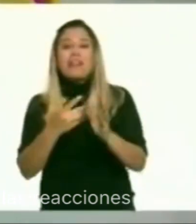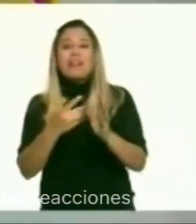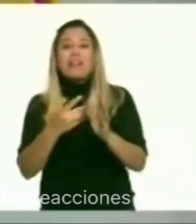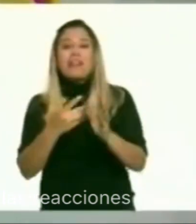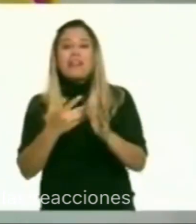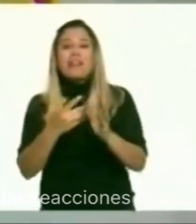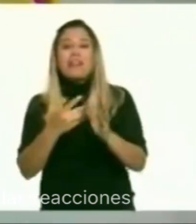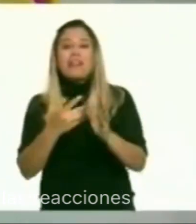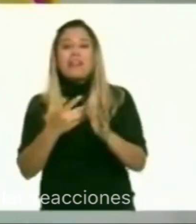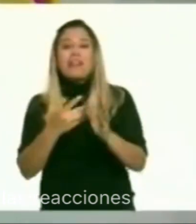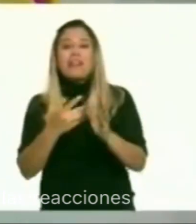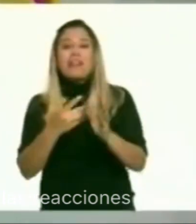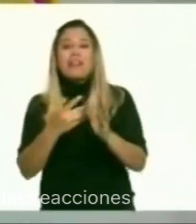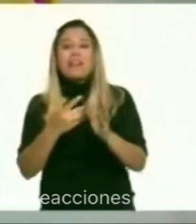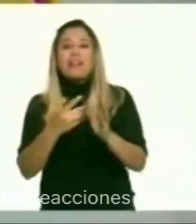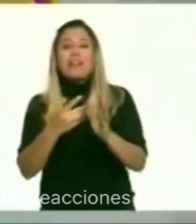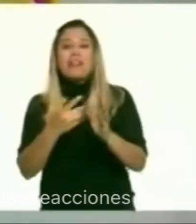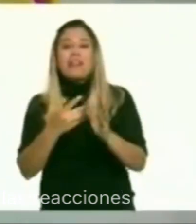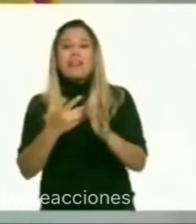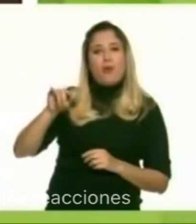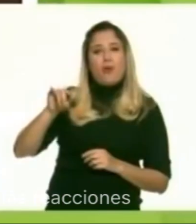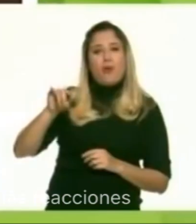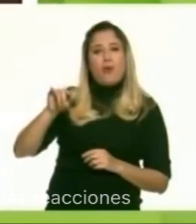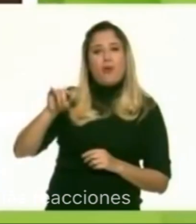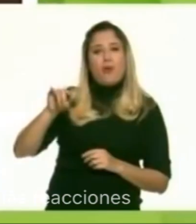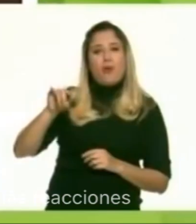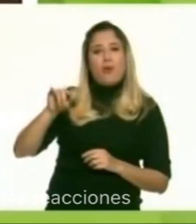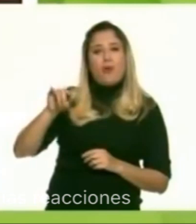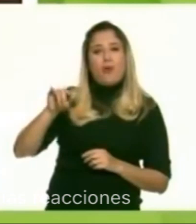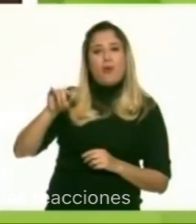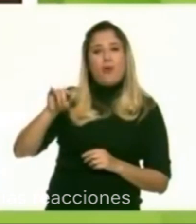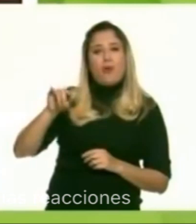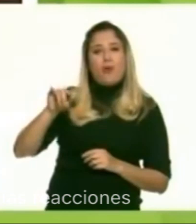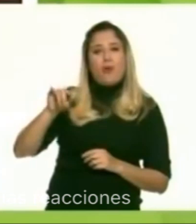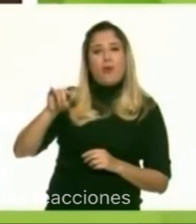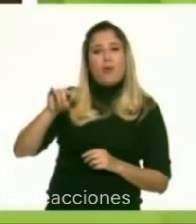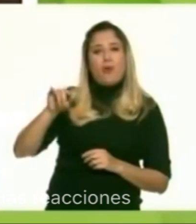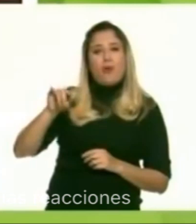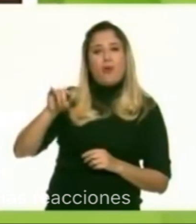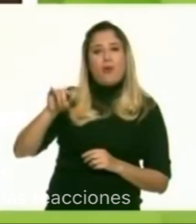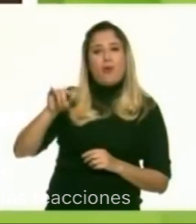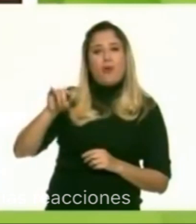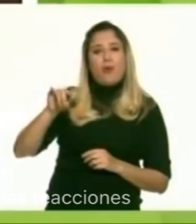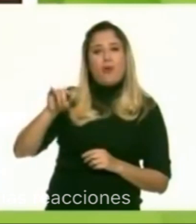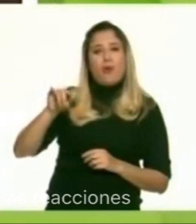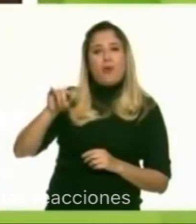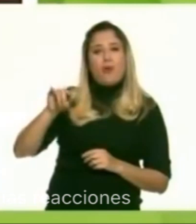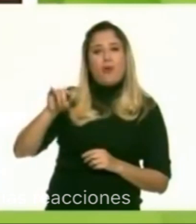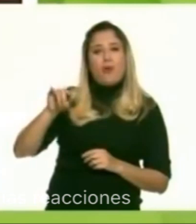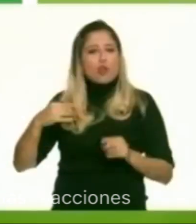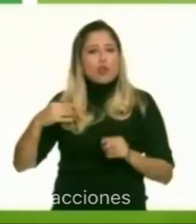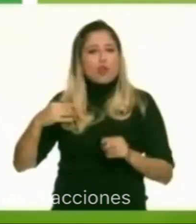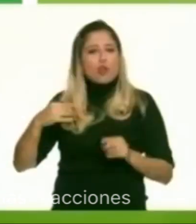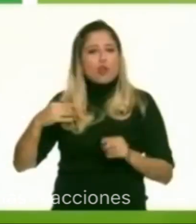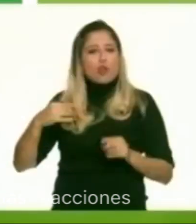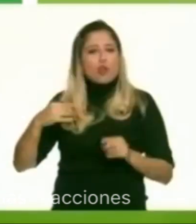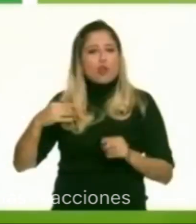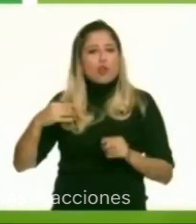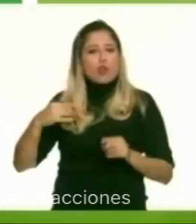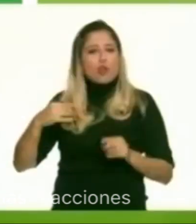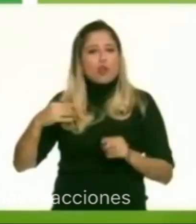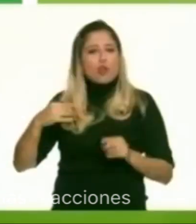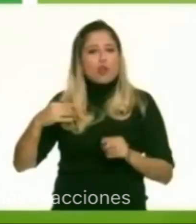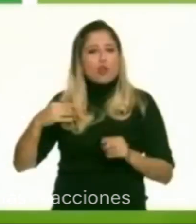pero también es importante cuidarnos por dentro y por fuera. A muchas niñas y niños les gusta verse bien. Algunos nos cuentan cómo les gusta peinarse.